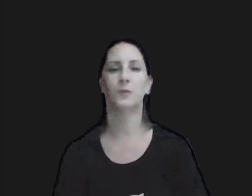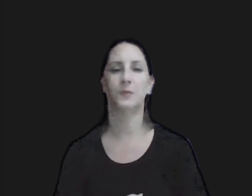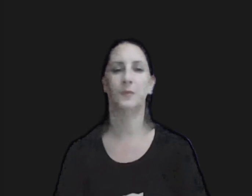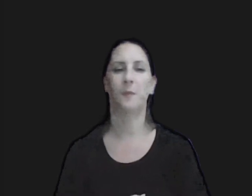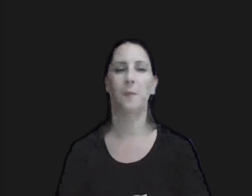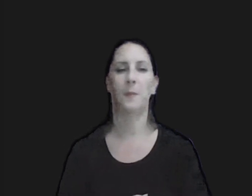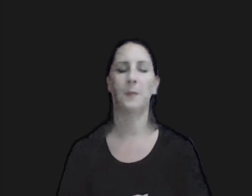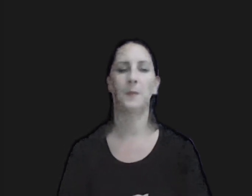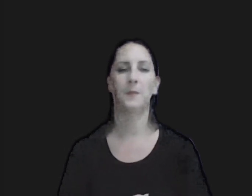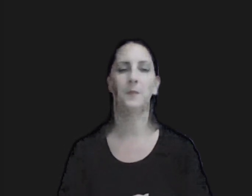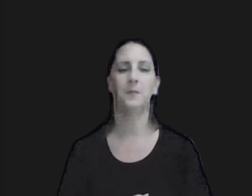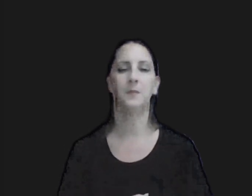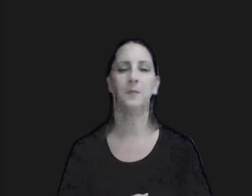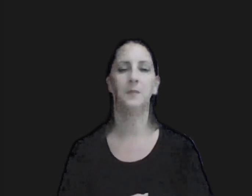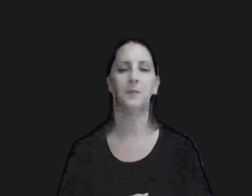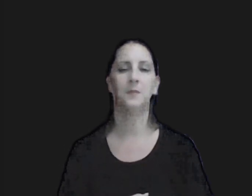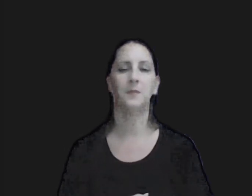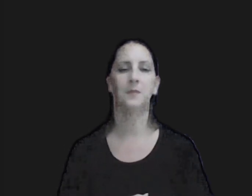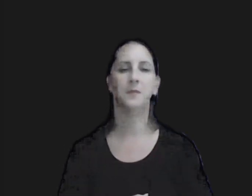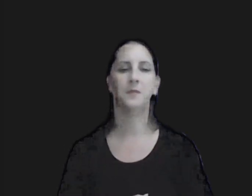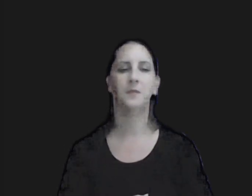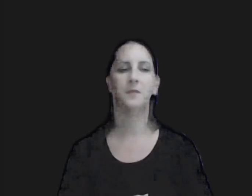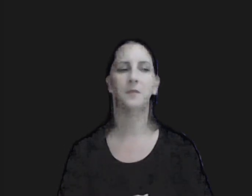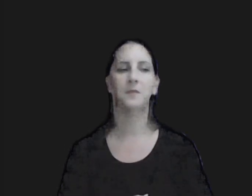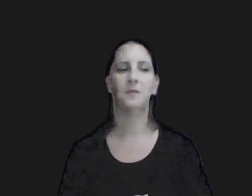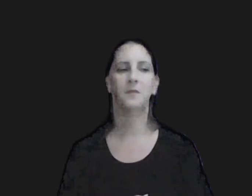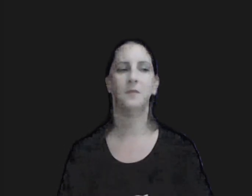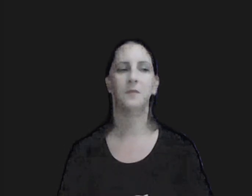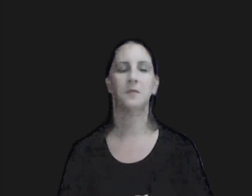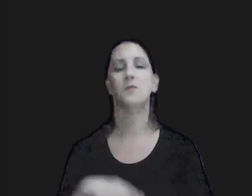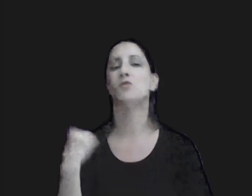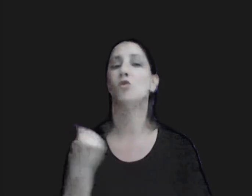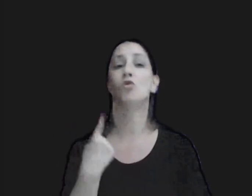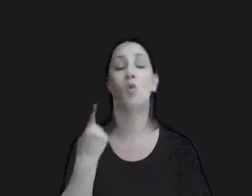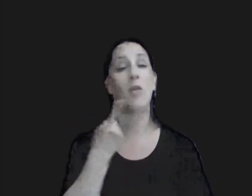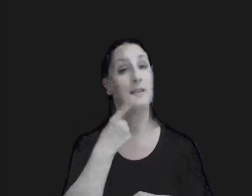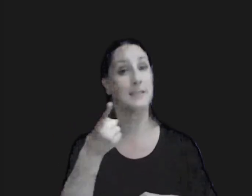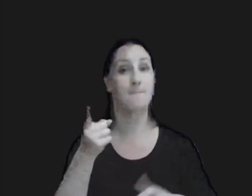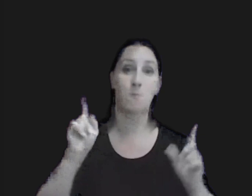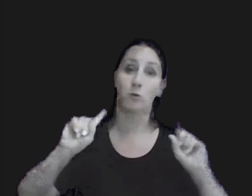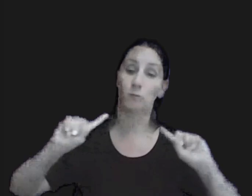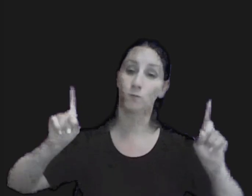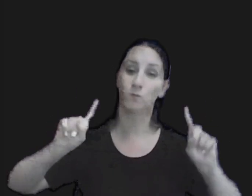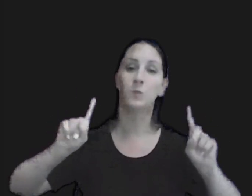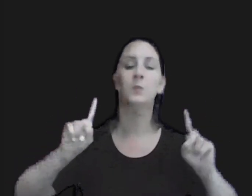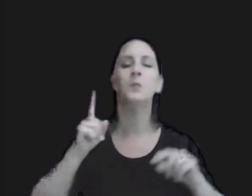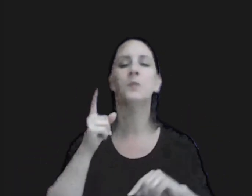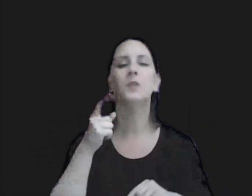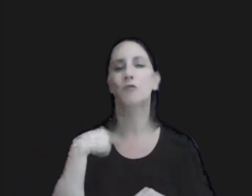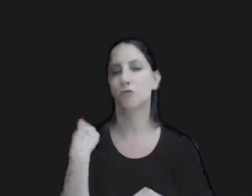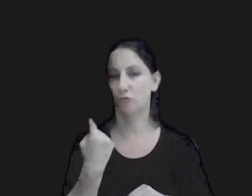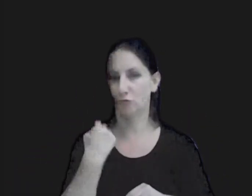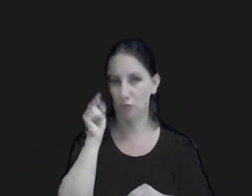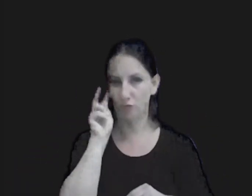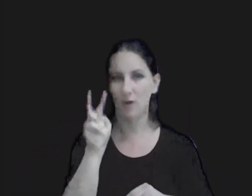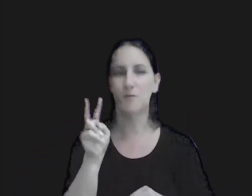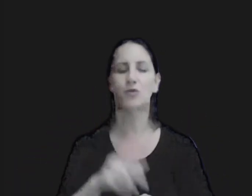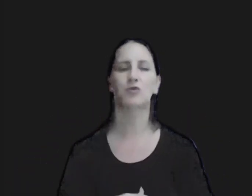nombro a los lo que nosotros objetamos por ejemplo que estamos viendo que es